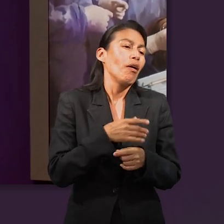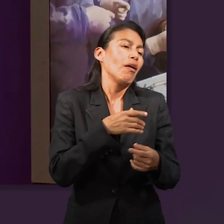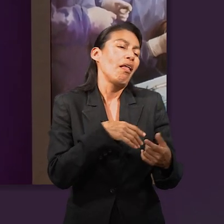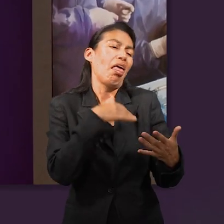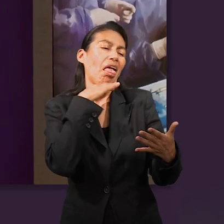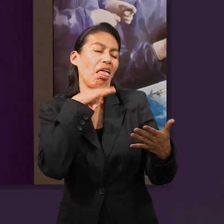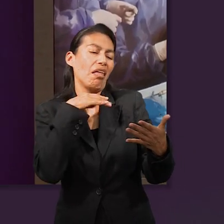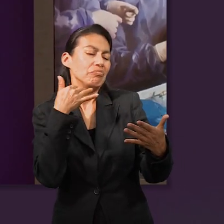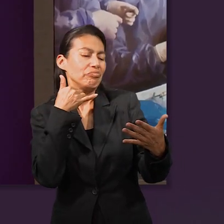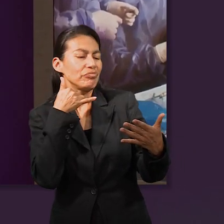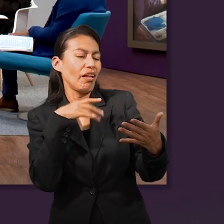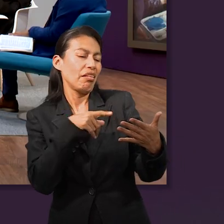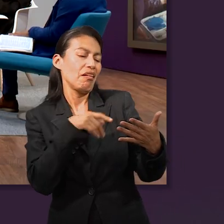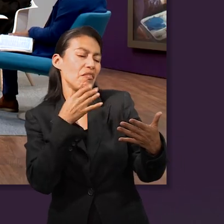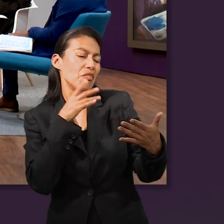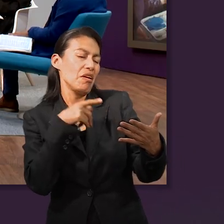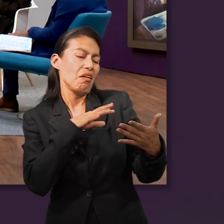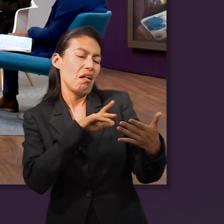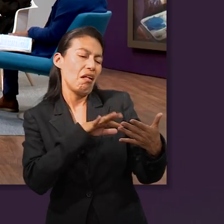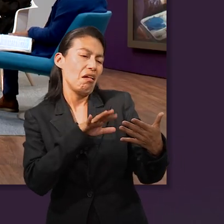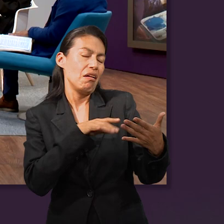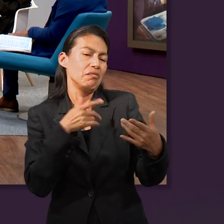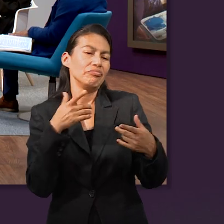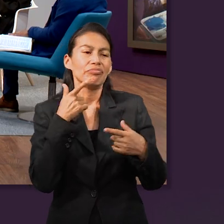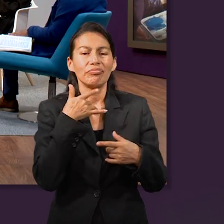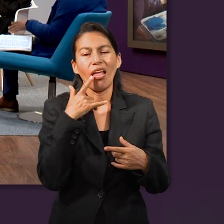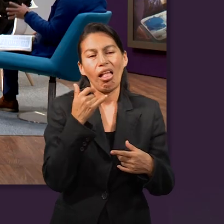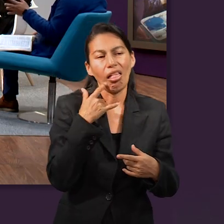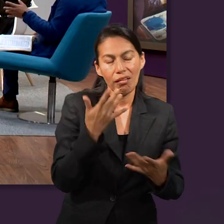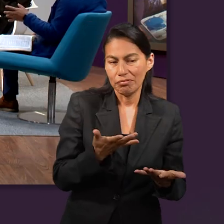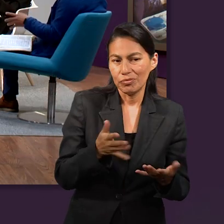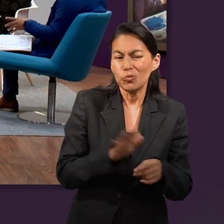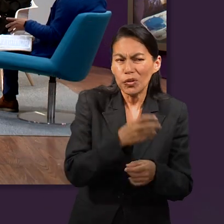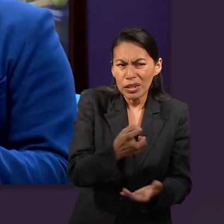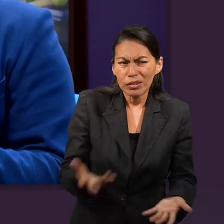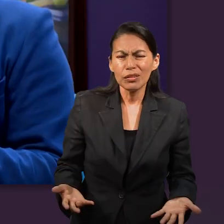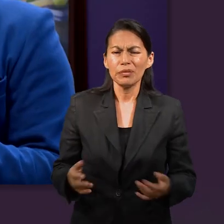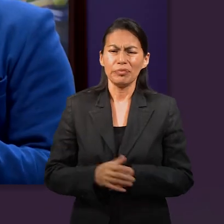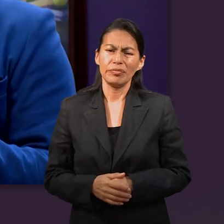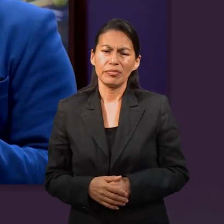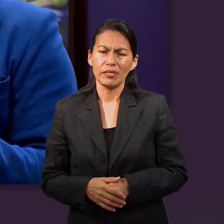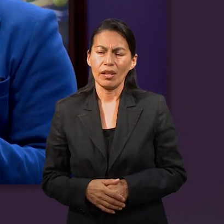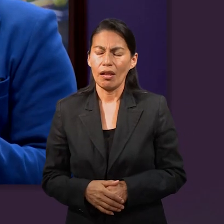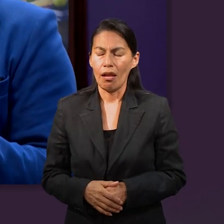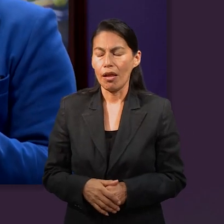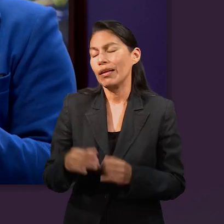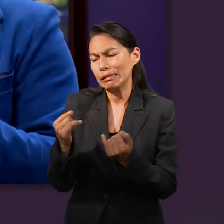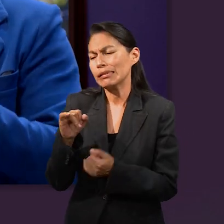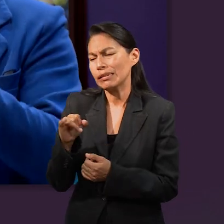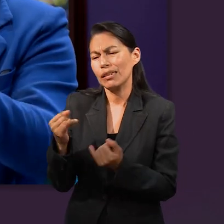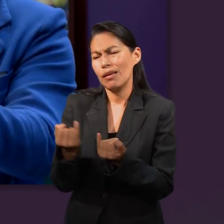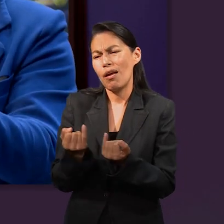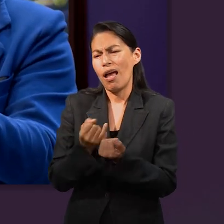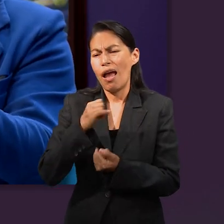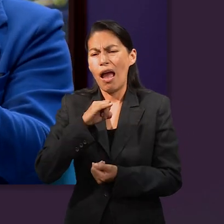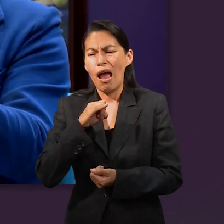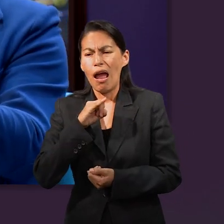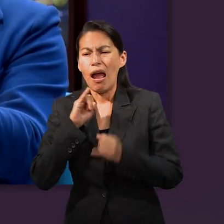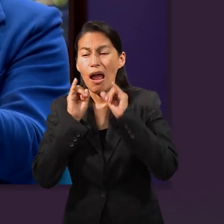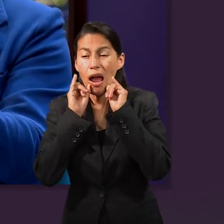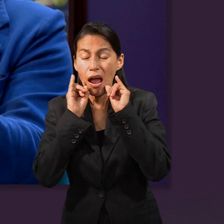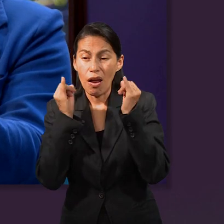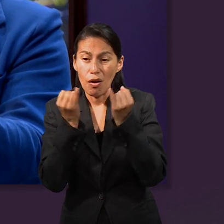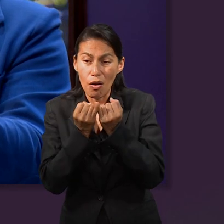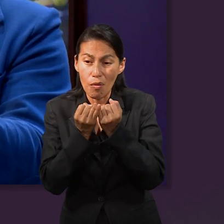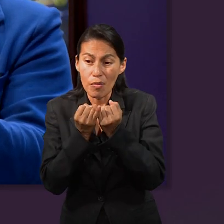pongo en riesgo mi futuro. Exactamente. y también lo que hizo Jacob al momento de vender, o sea, como